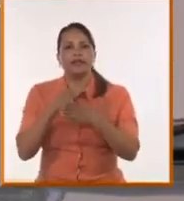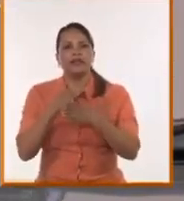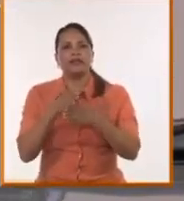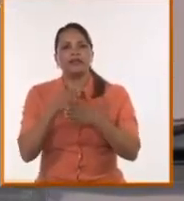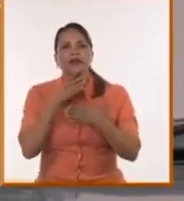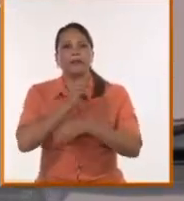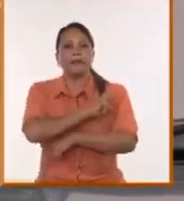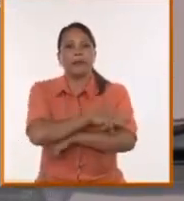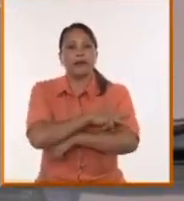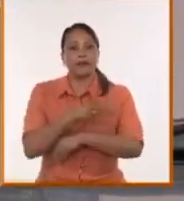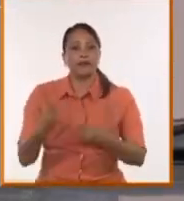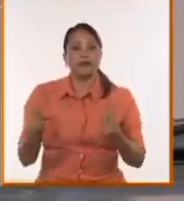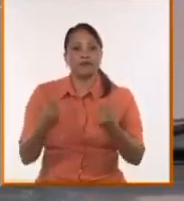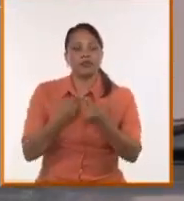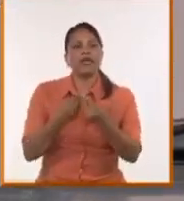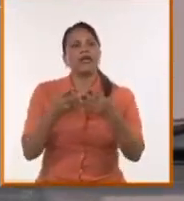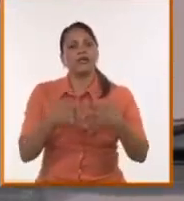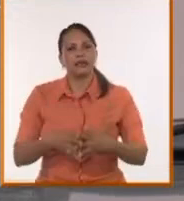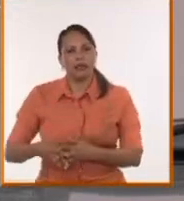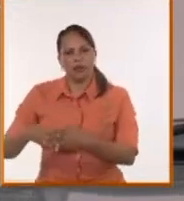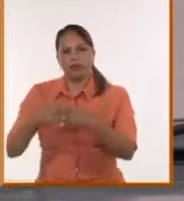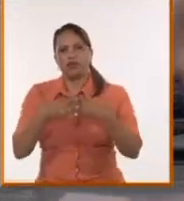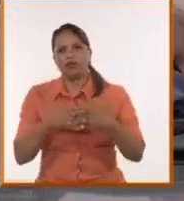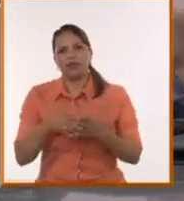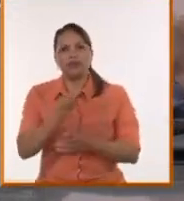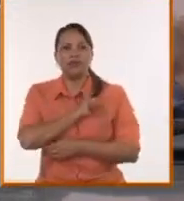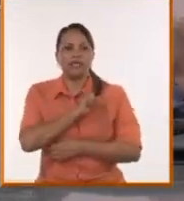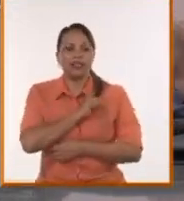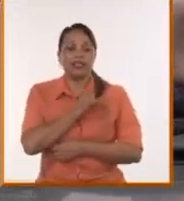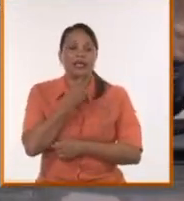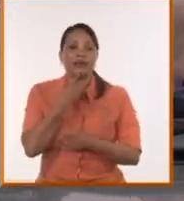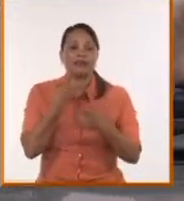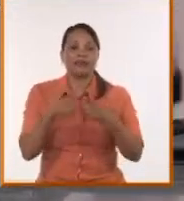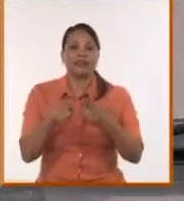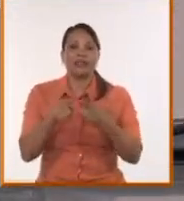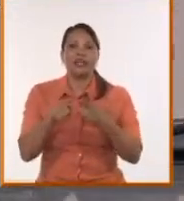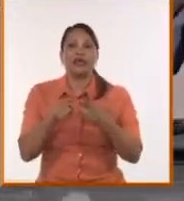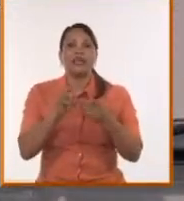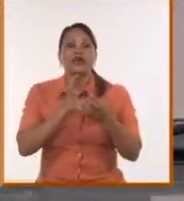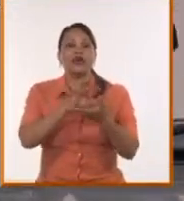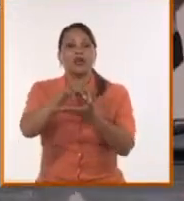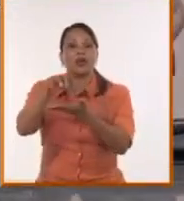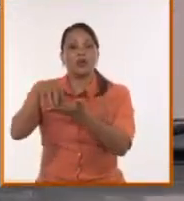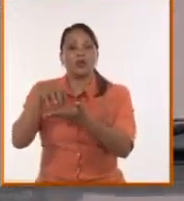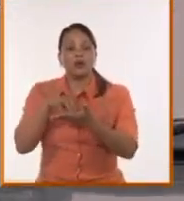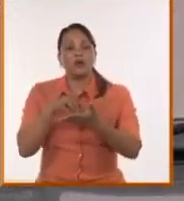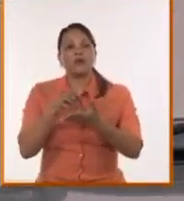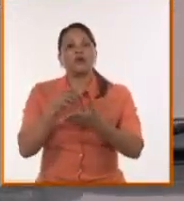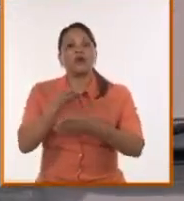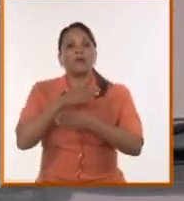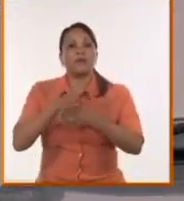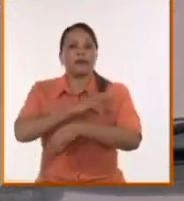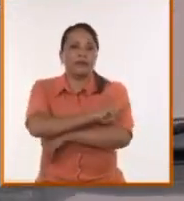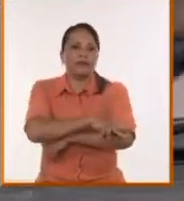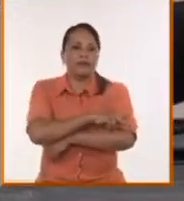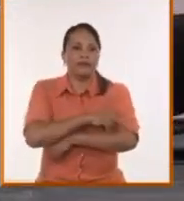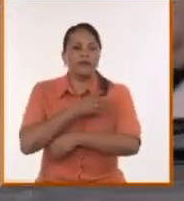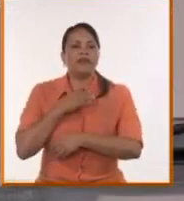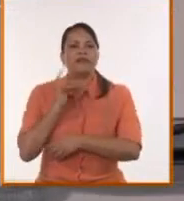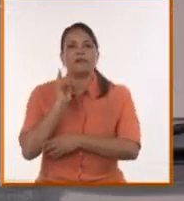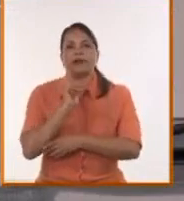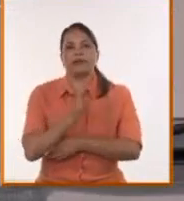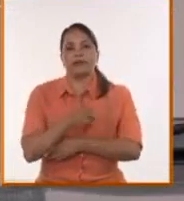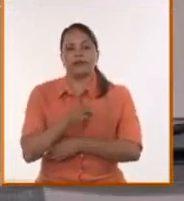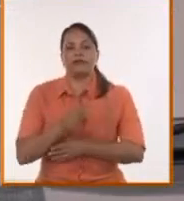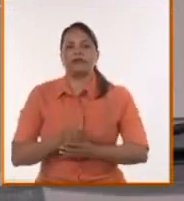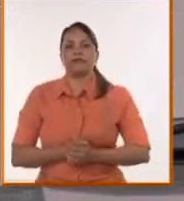Estados Unidos sabe o aspira a que su retaguardia sea América Latina como lo fue desde la doctrina Monroe, tú lo recordabas. Frente